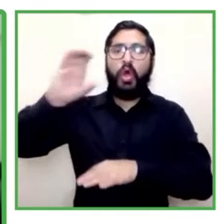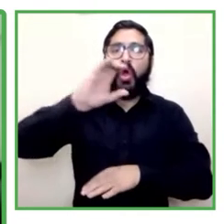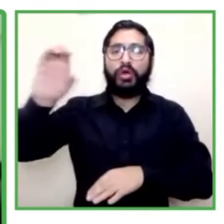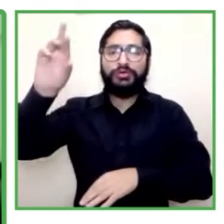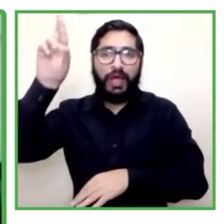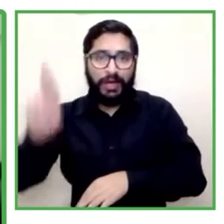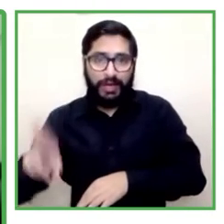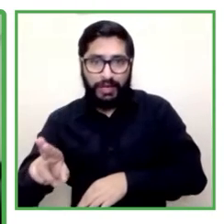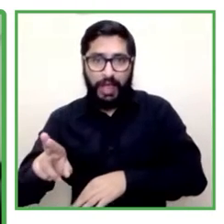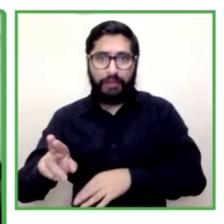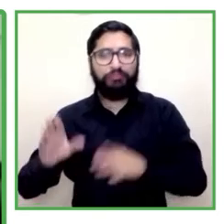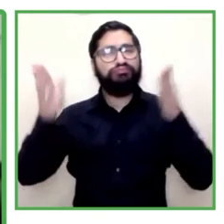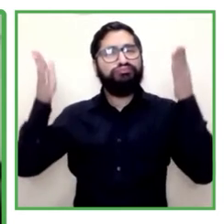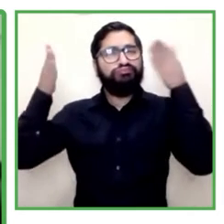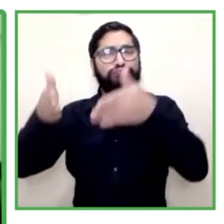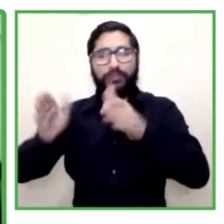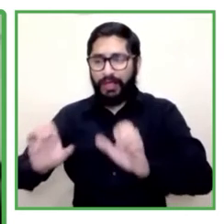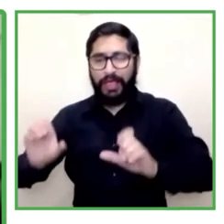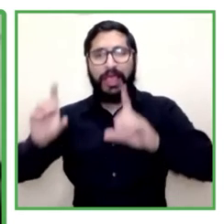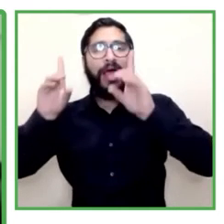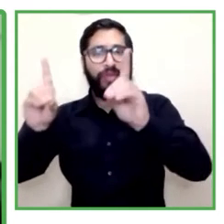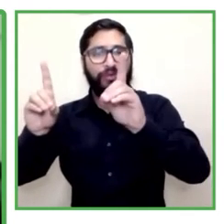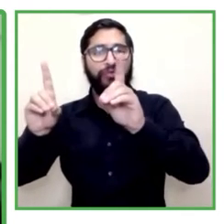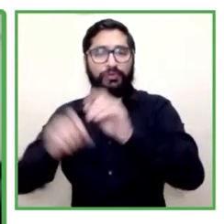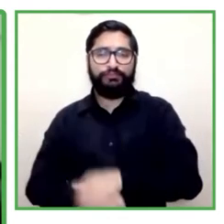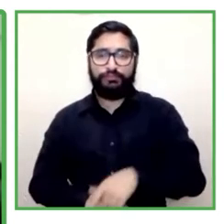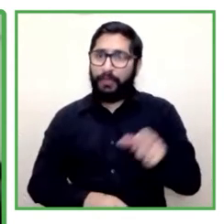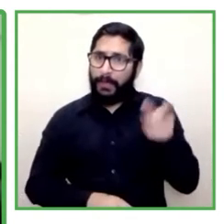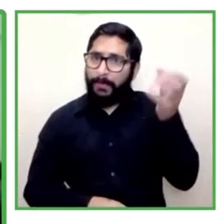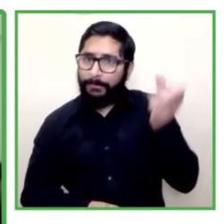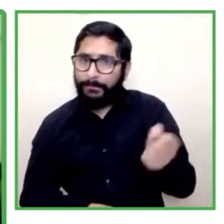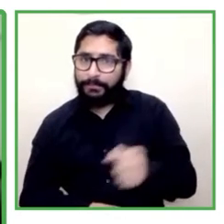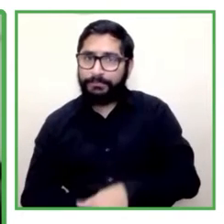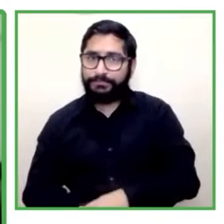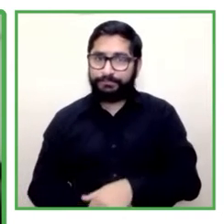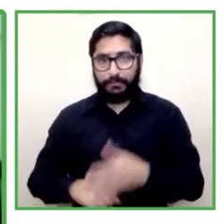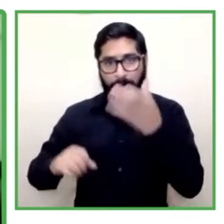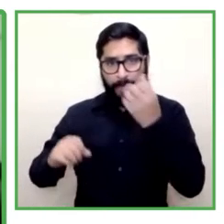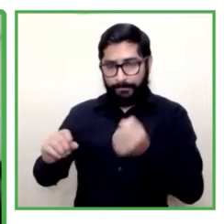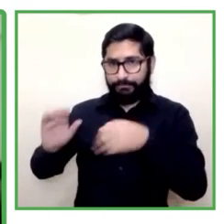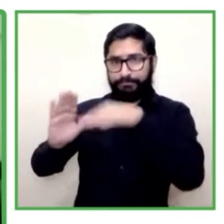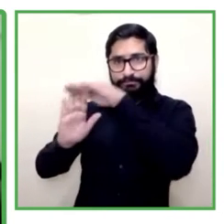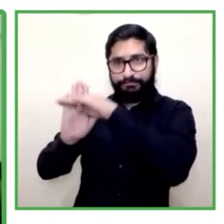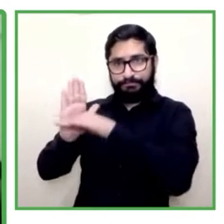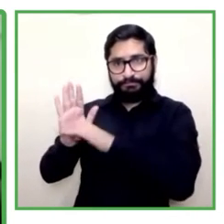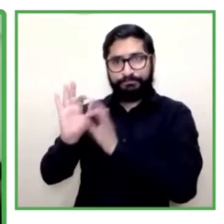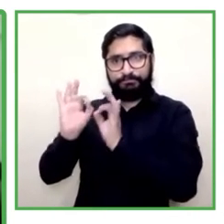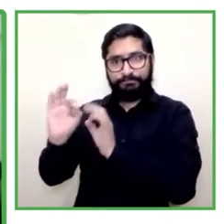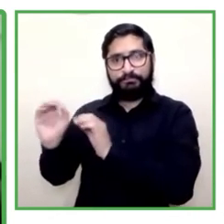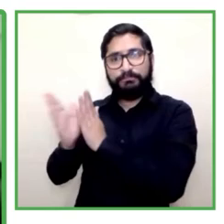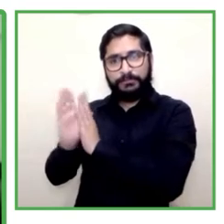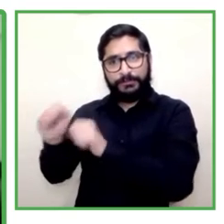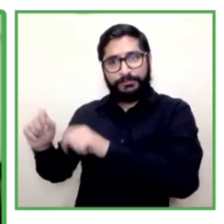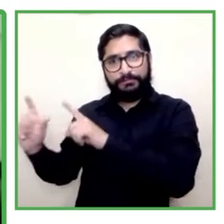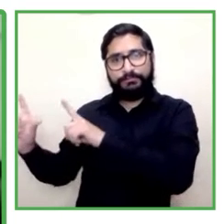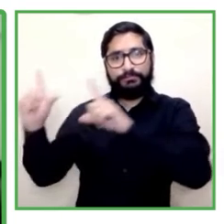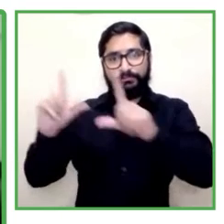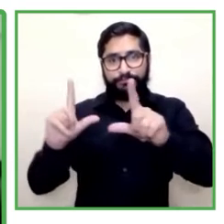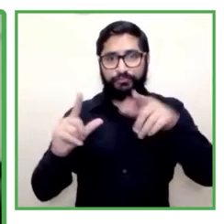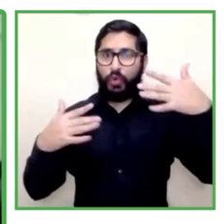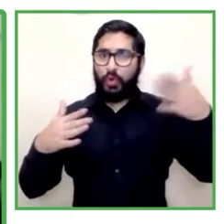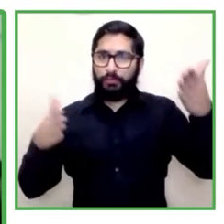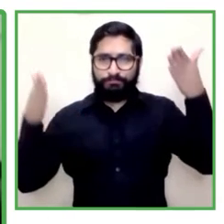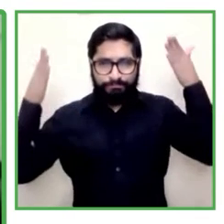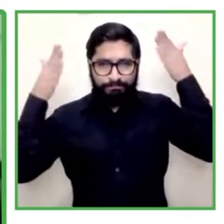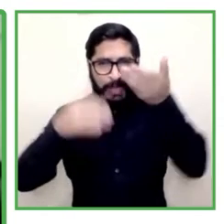unos grados de máster en Neurociencia y ha participado en la construcción de las